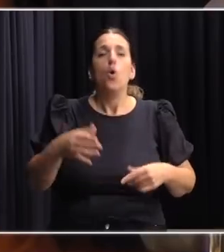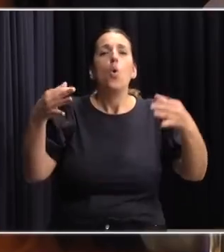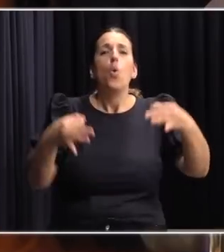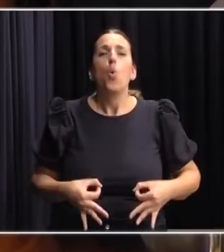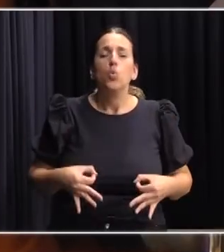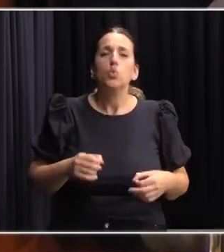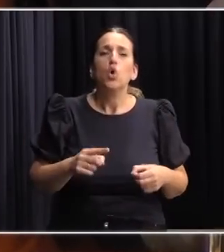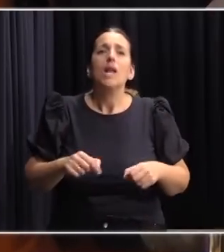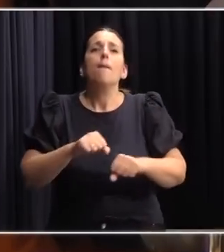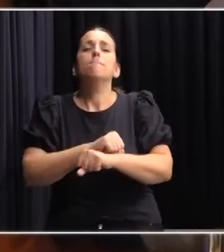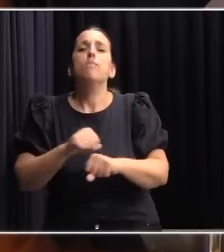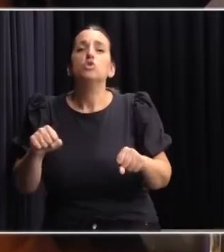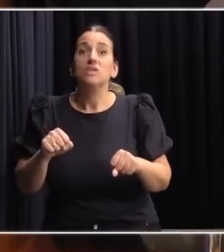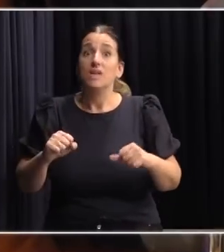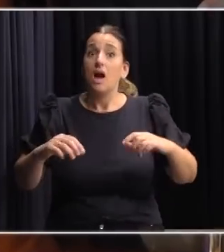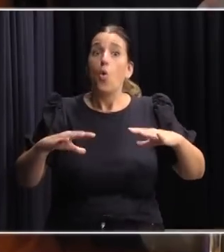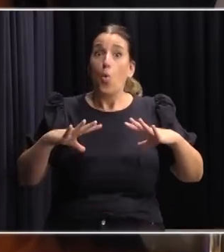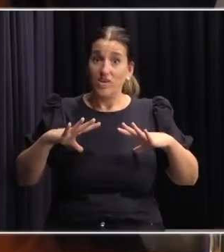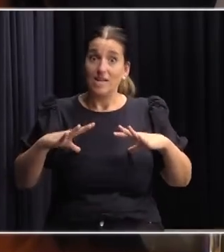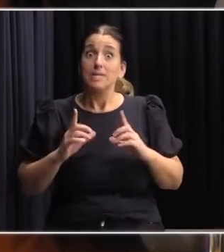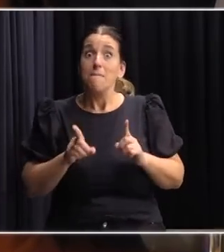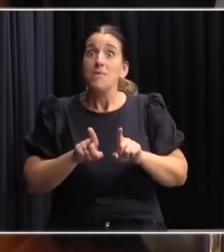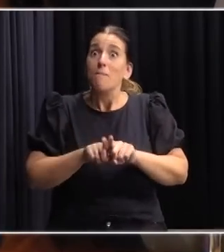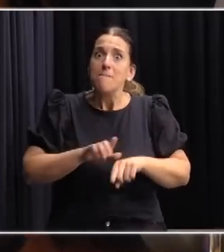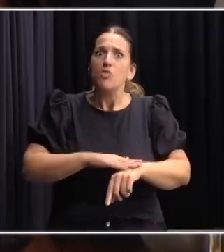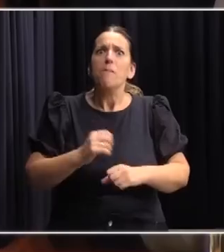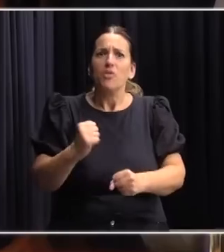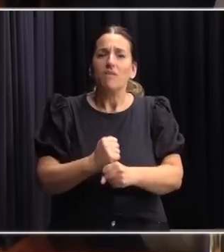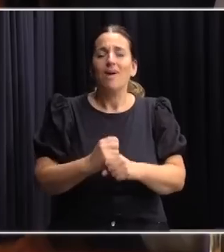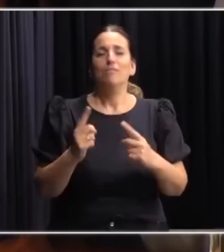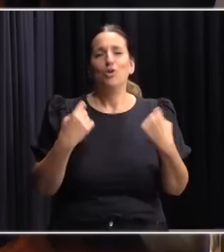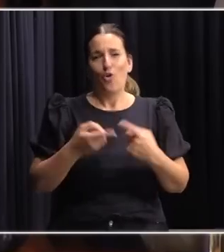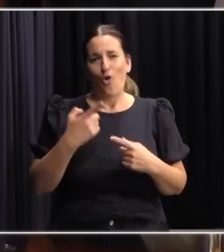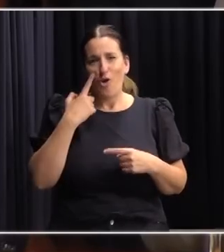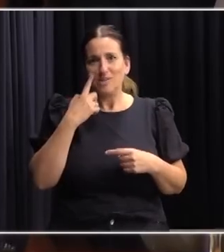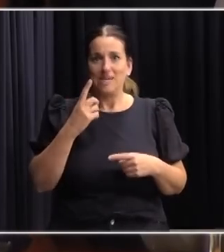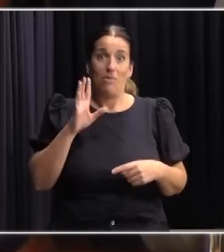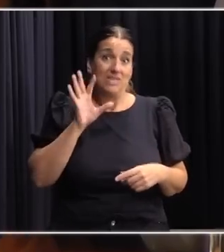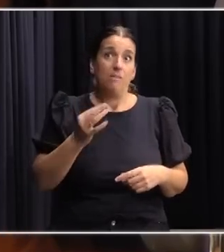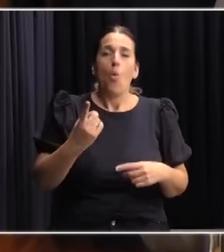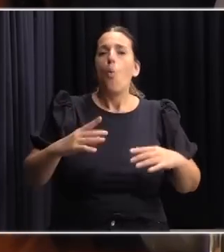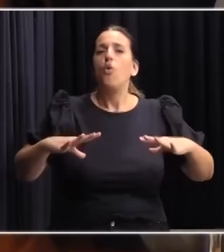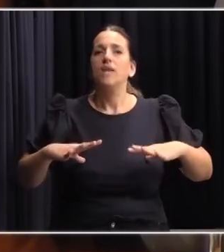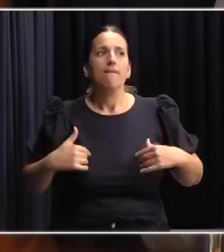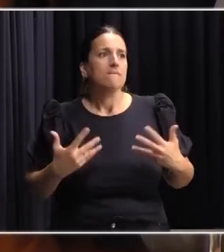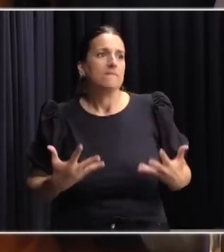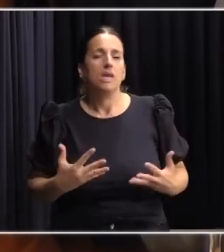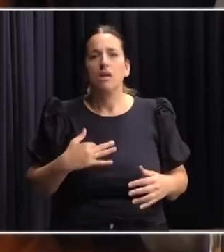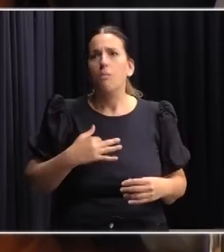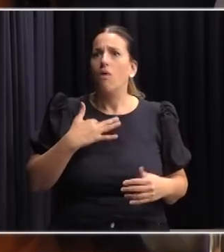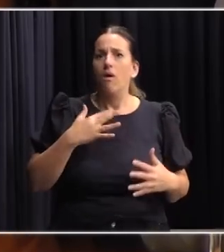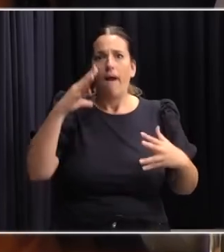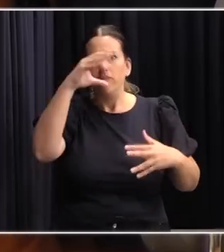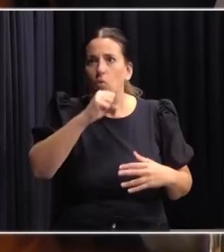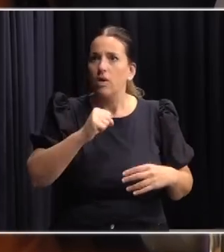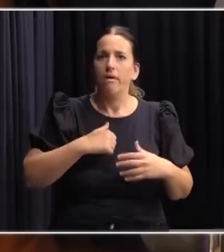la posibilidad de jubilarse y trabajar. Todos conocemos a algún jubilado que, porque quiere estar ocupado,